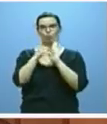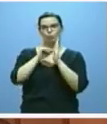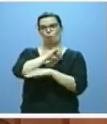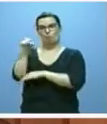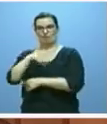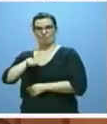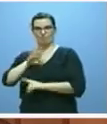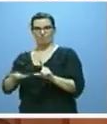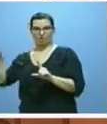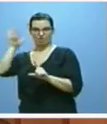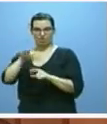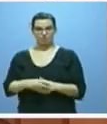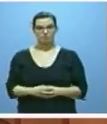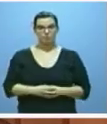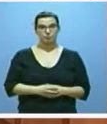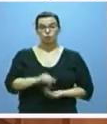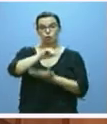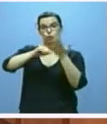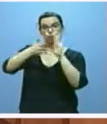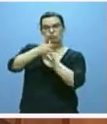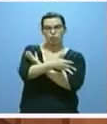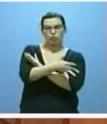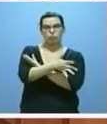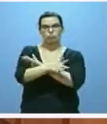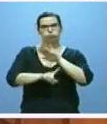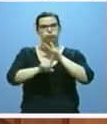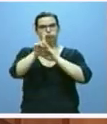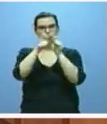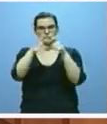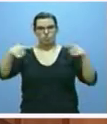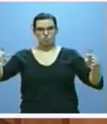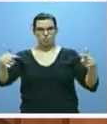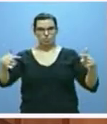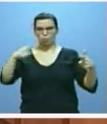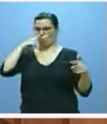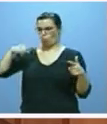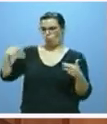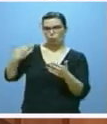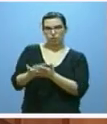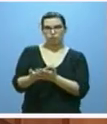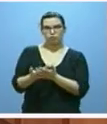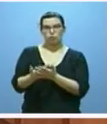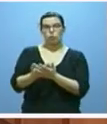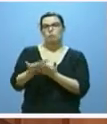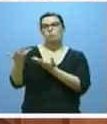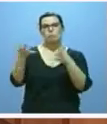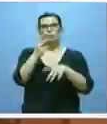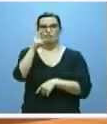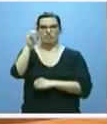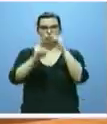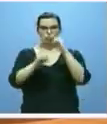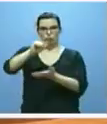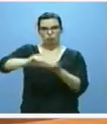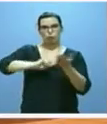nacional. Una contratación indefinida que creció, además, en el último año a una tasa próxima al 20%.